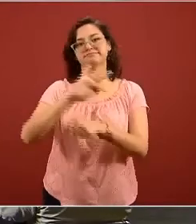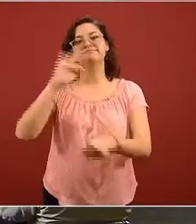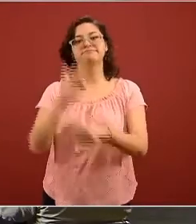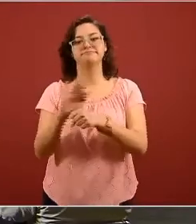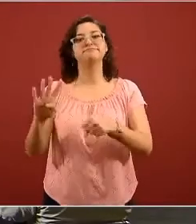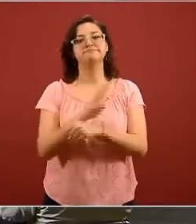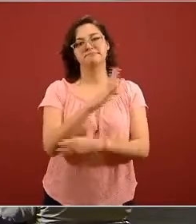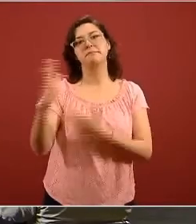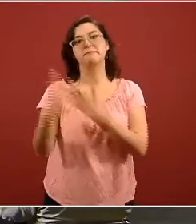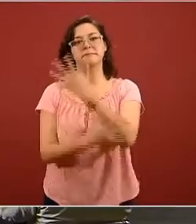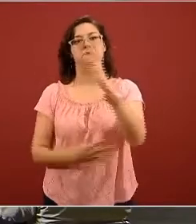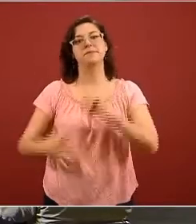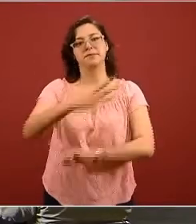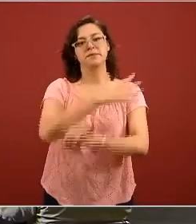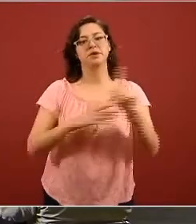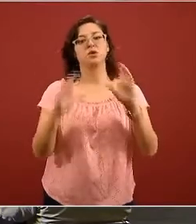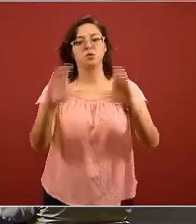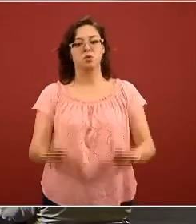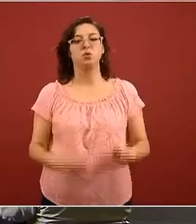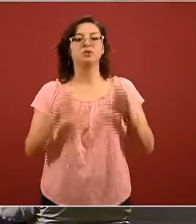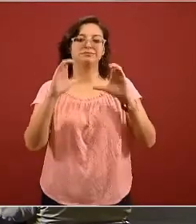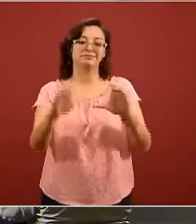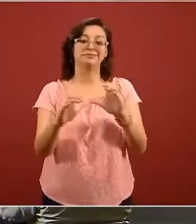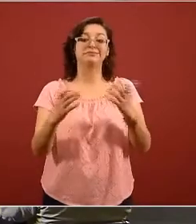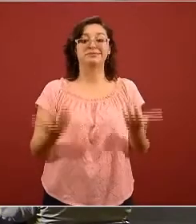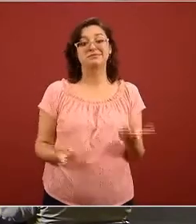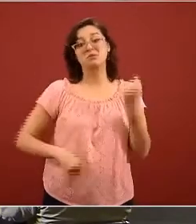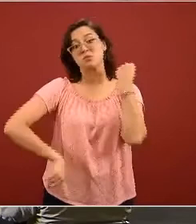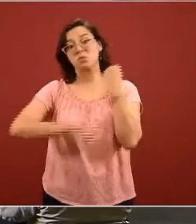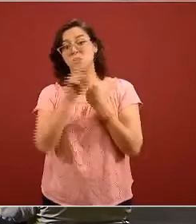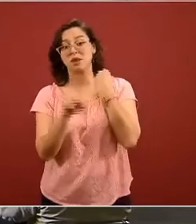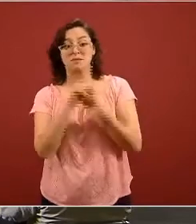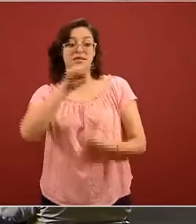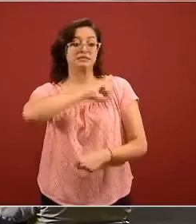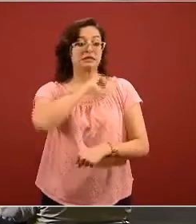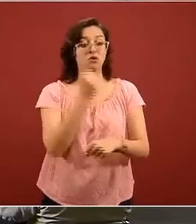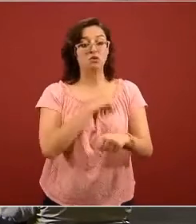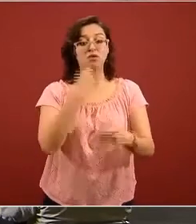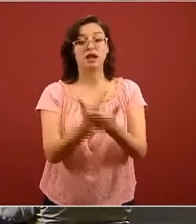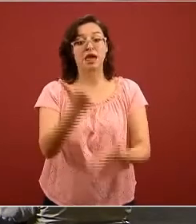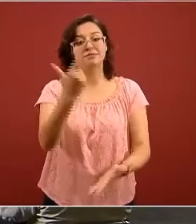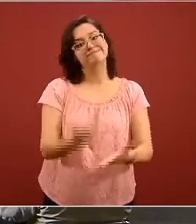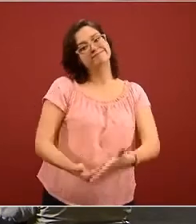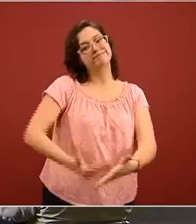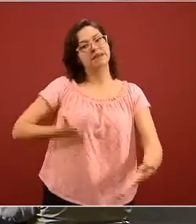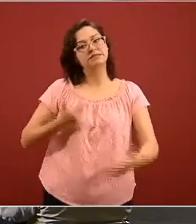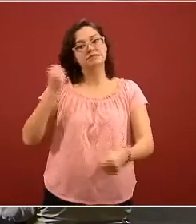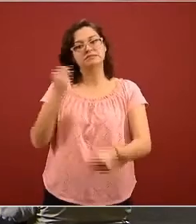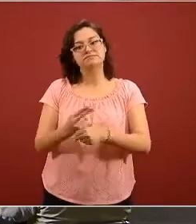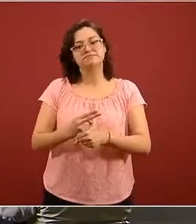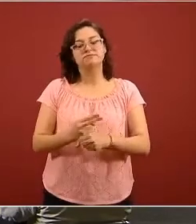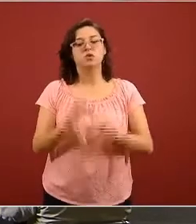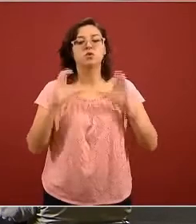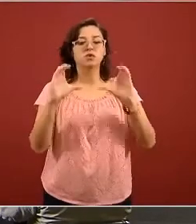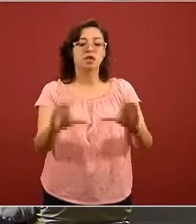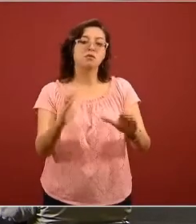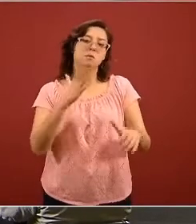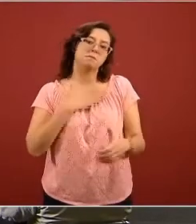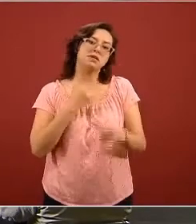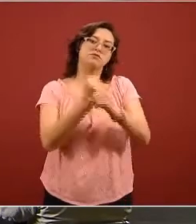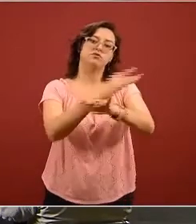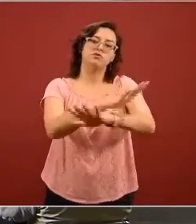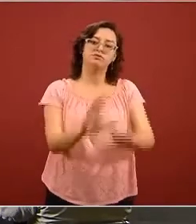ambiental y de la prevención de este tipo de retos de salud tan importantes eso es lo que yo les quería compartir